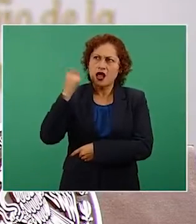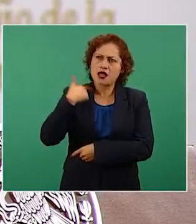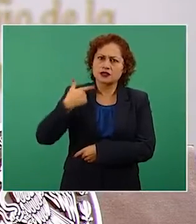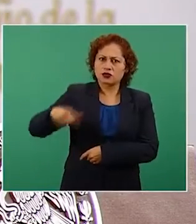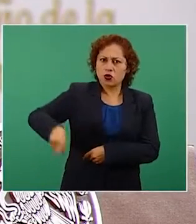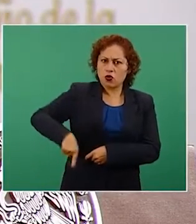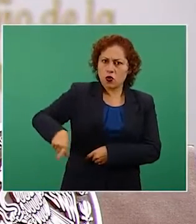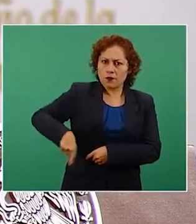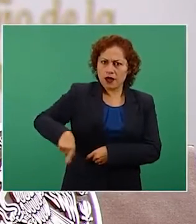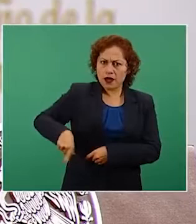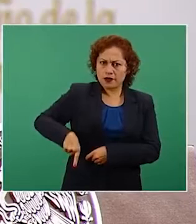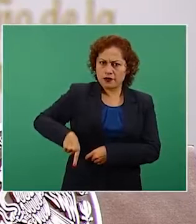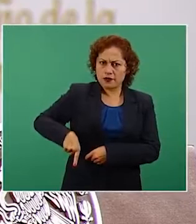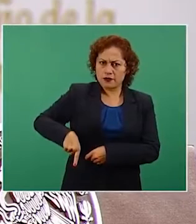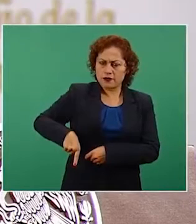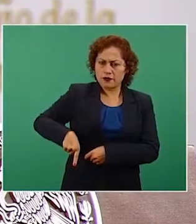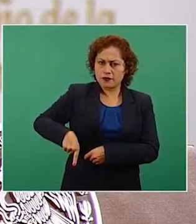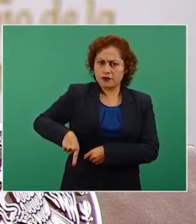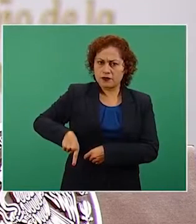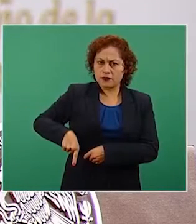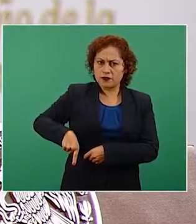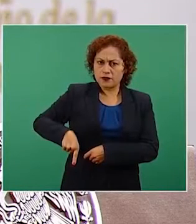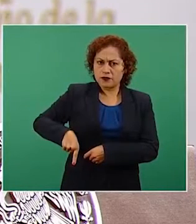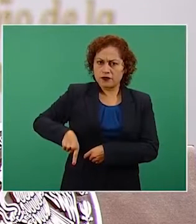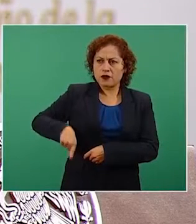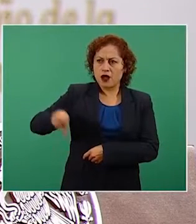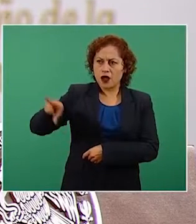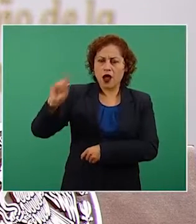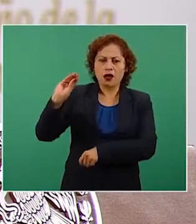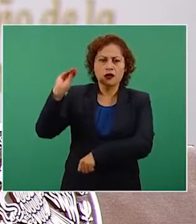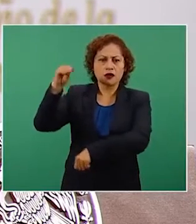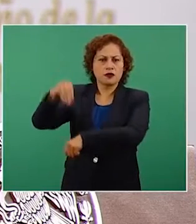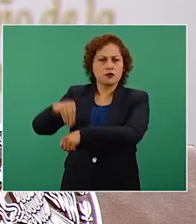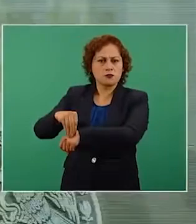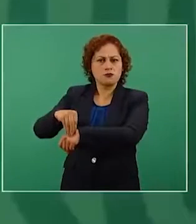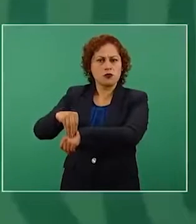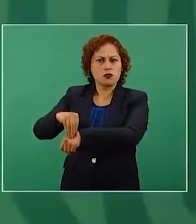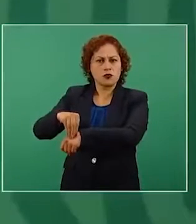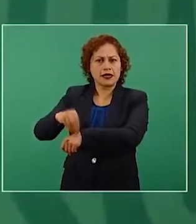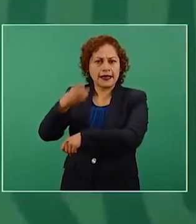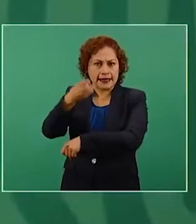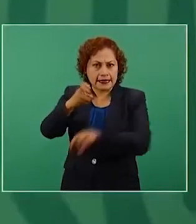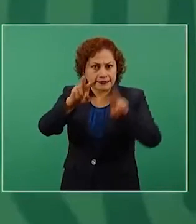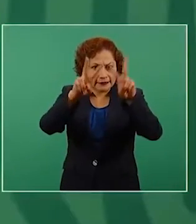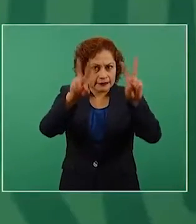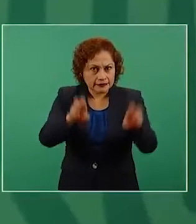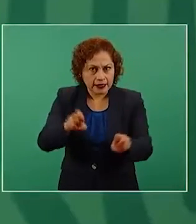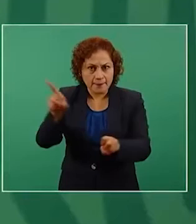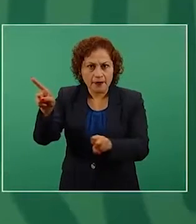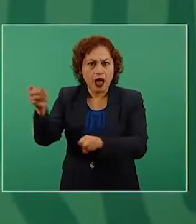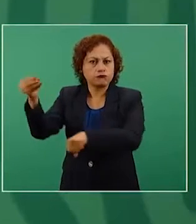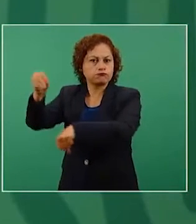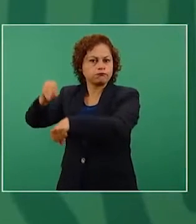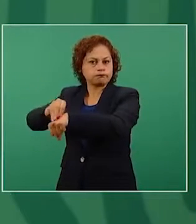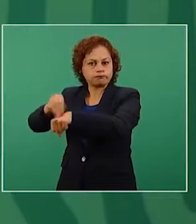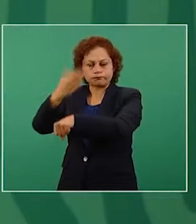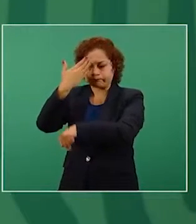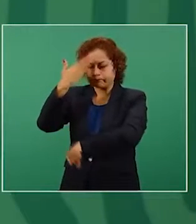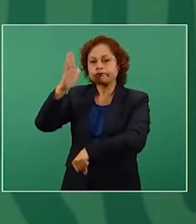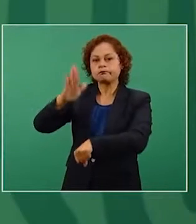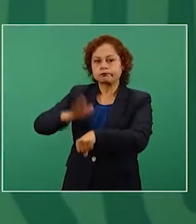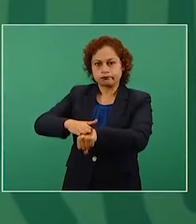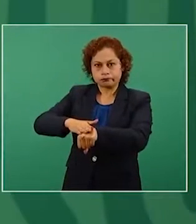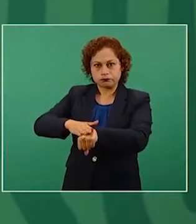se puso también un memorial con ese